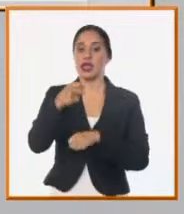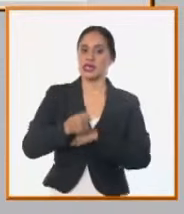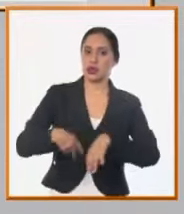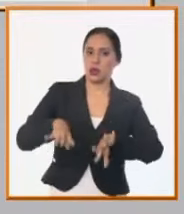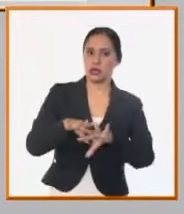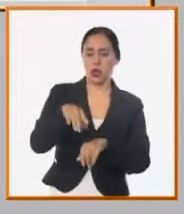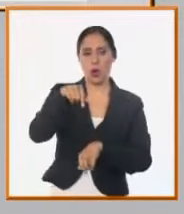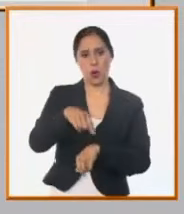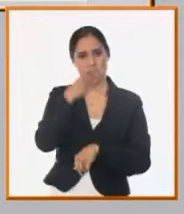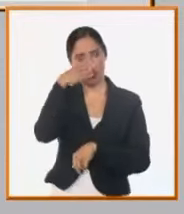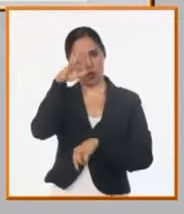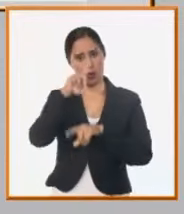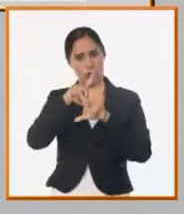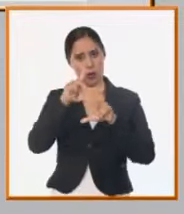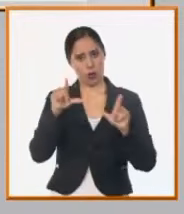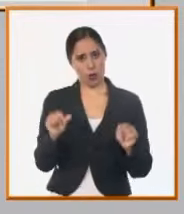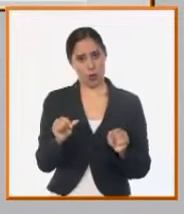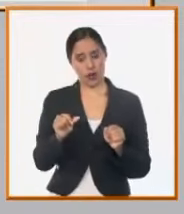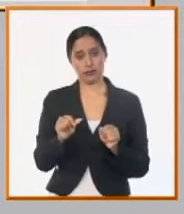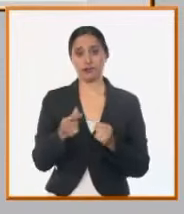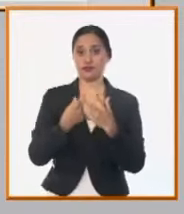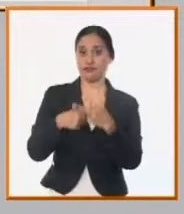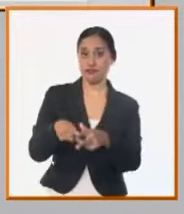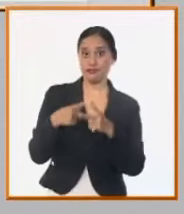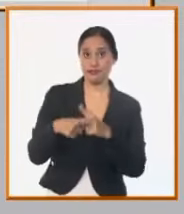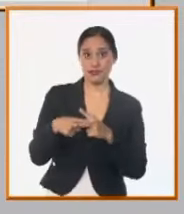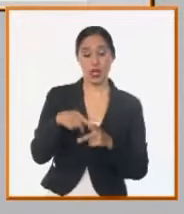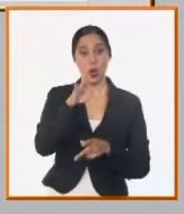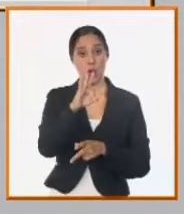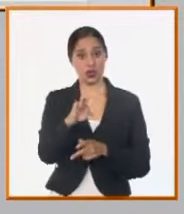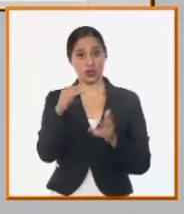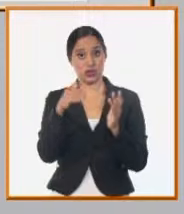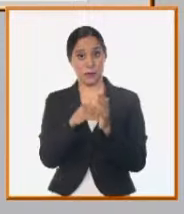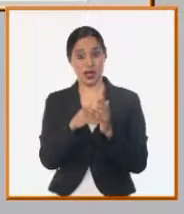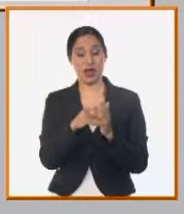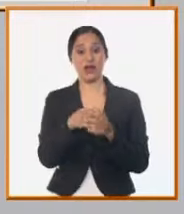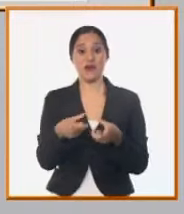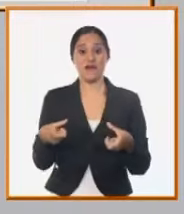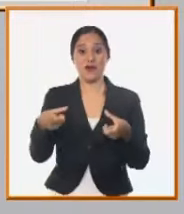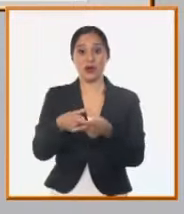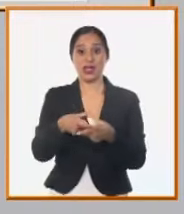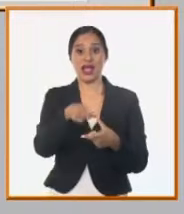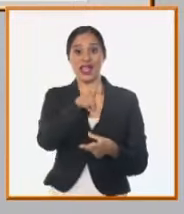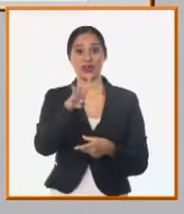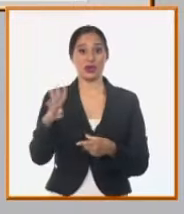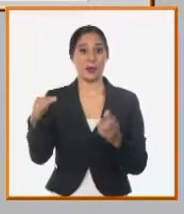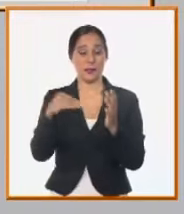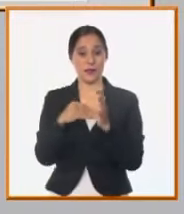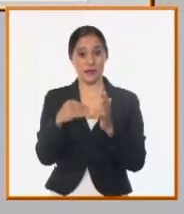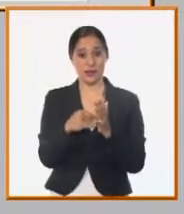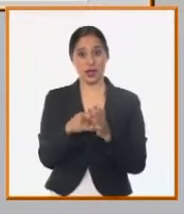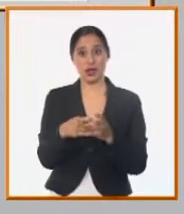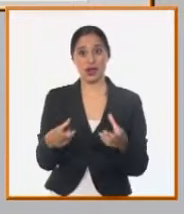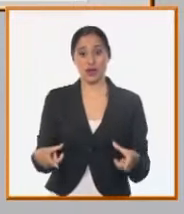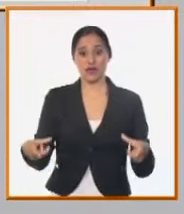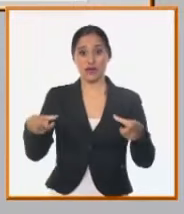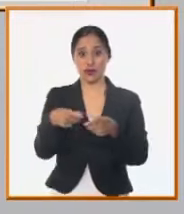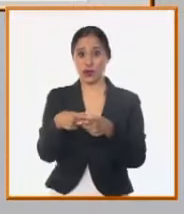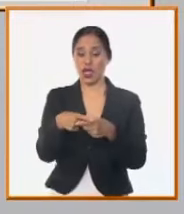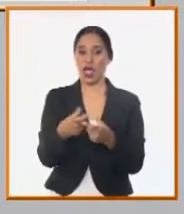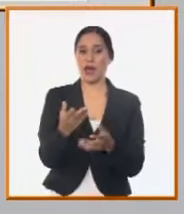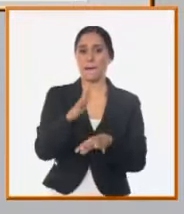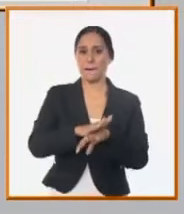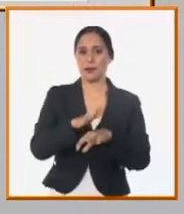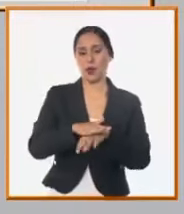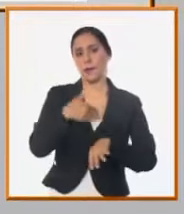que hay un inventario de más de 800.000 fosas hay más de 400.000 fosas que son fosas que por sus condiciones de construcción son reiterativas